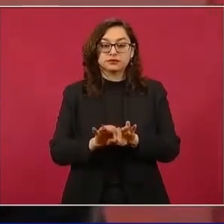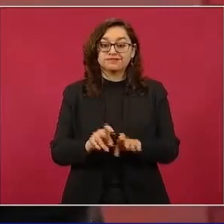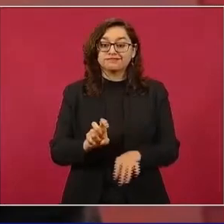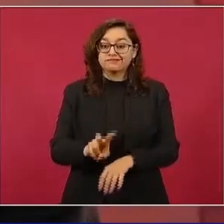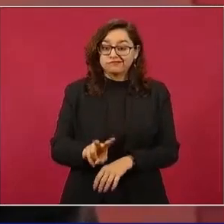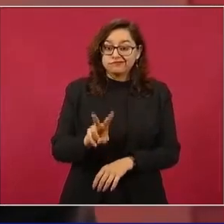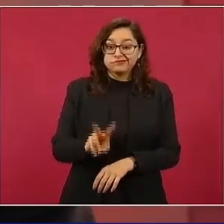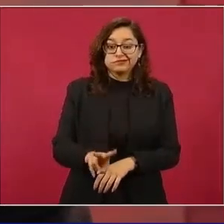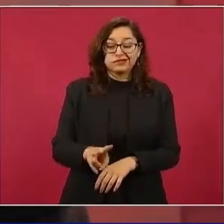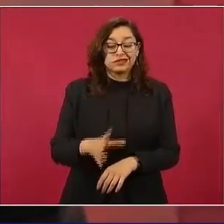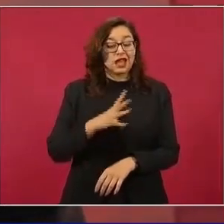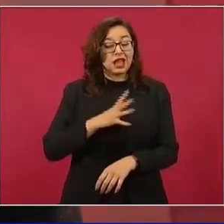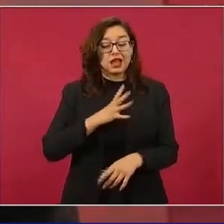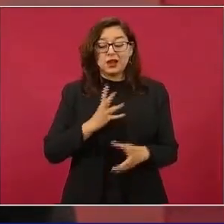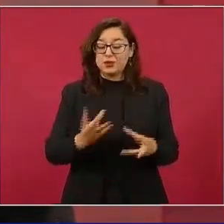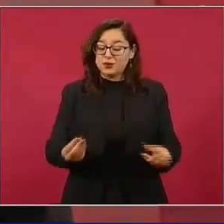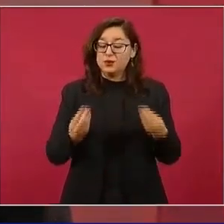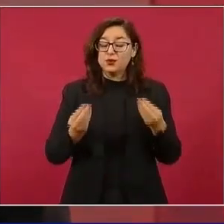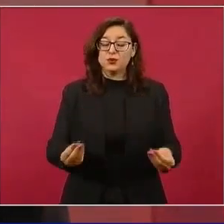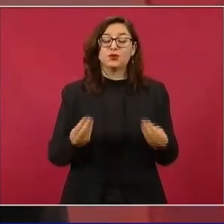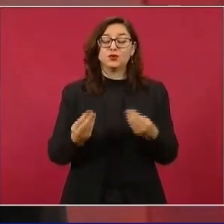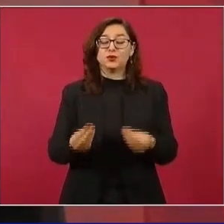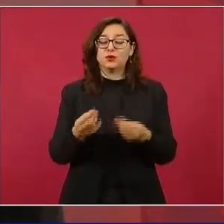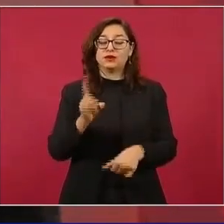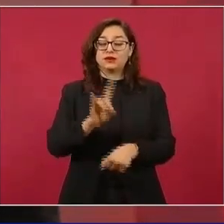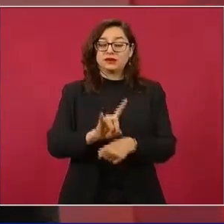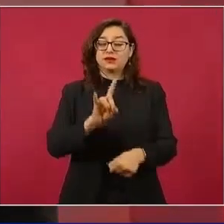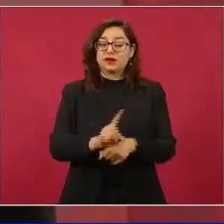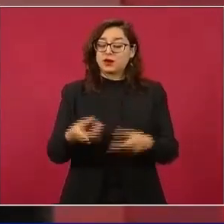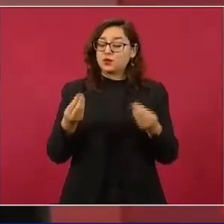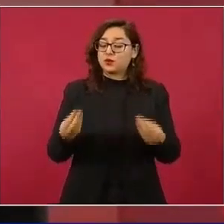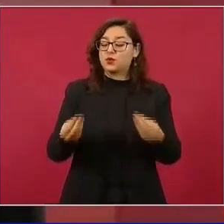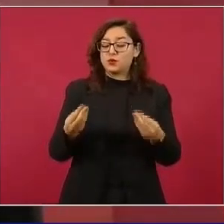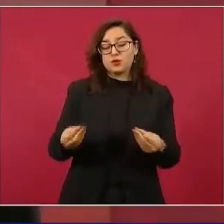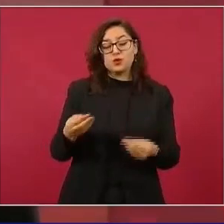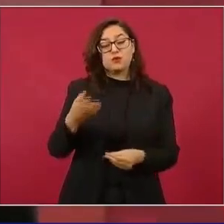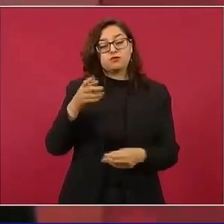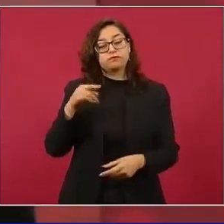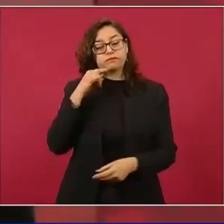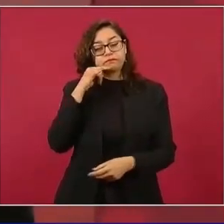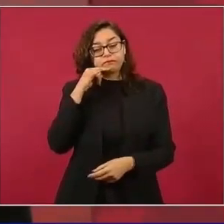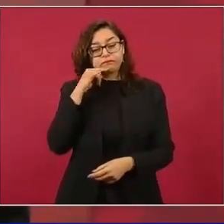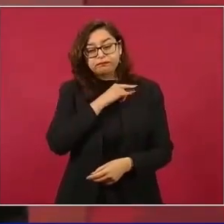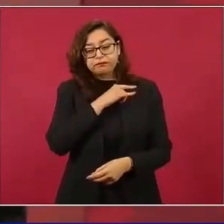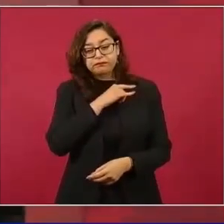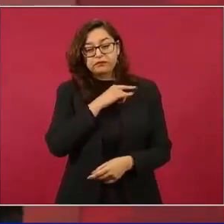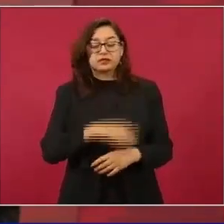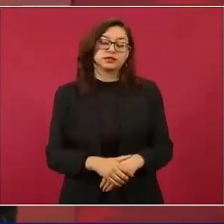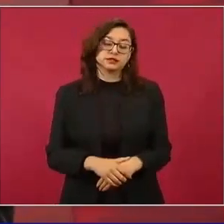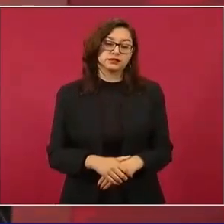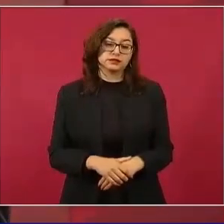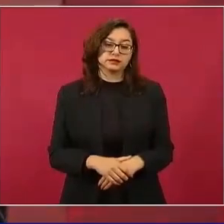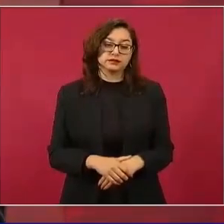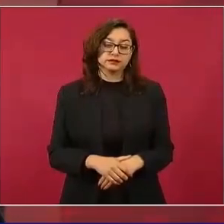mucha, mucha simulación y mucha hipocresía. cobraban en el gobierno,